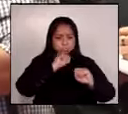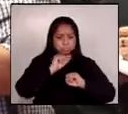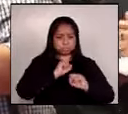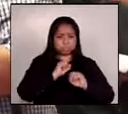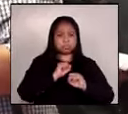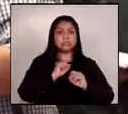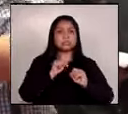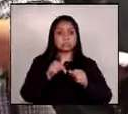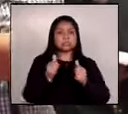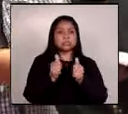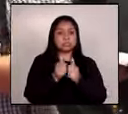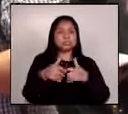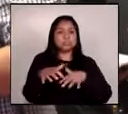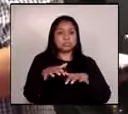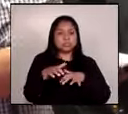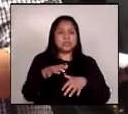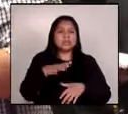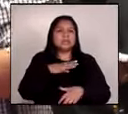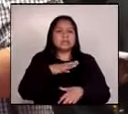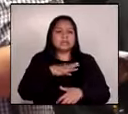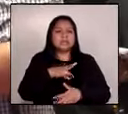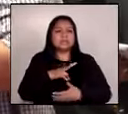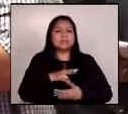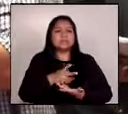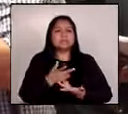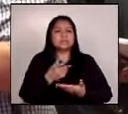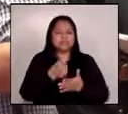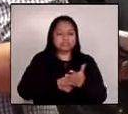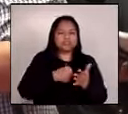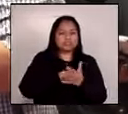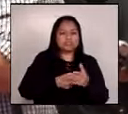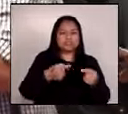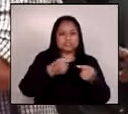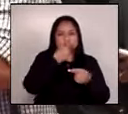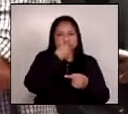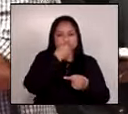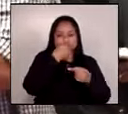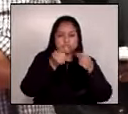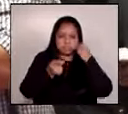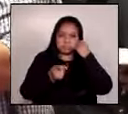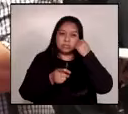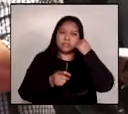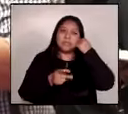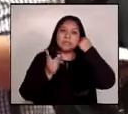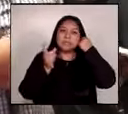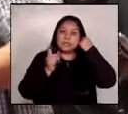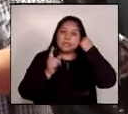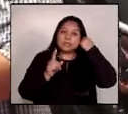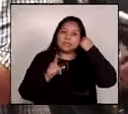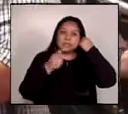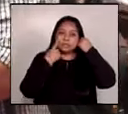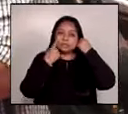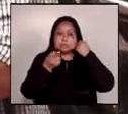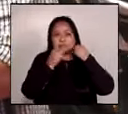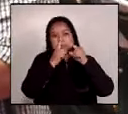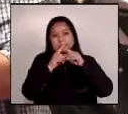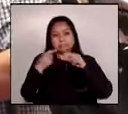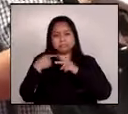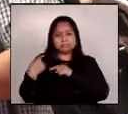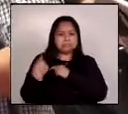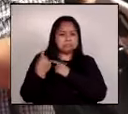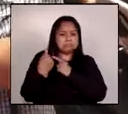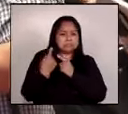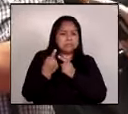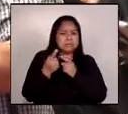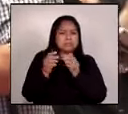combatir o que estén en una lucha contra la corrupción sin embargo hablando hasta de forma hipotética